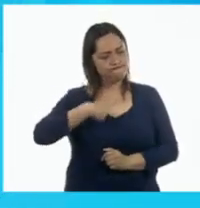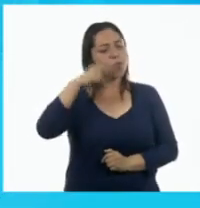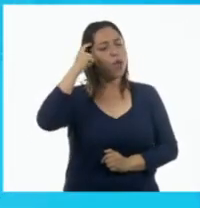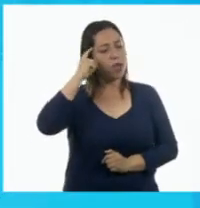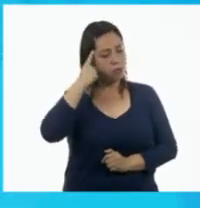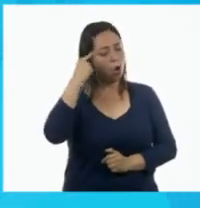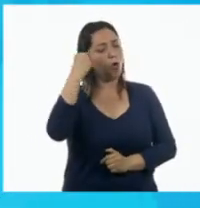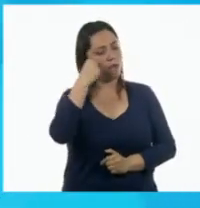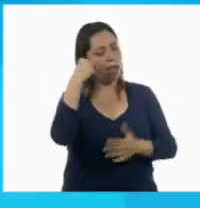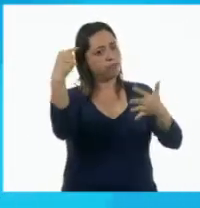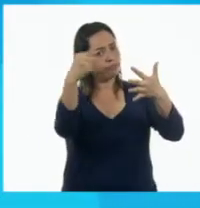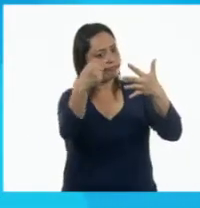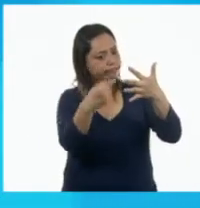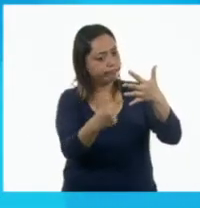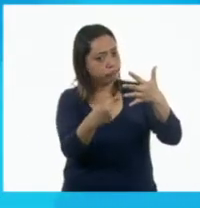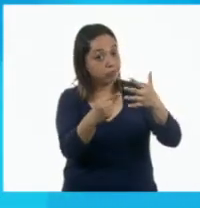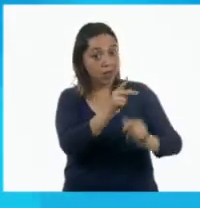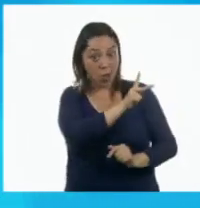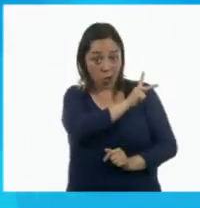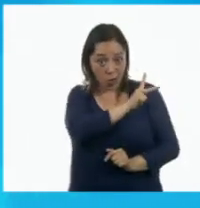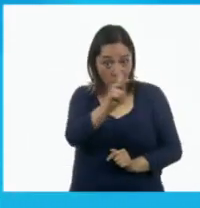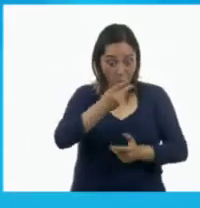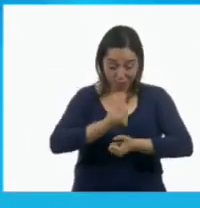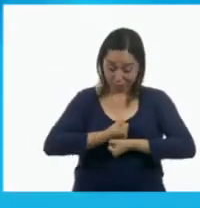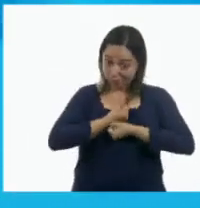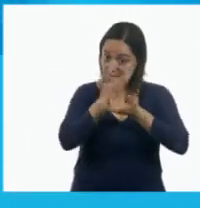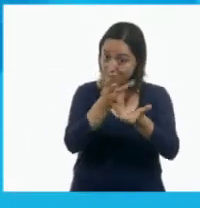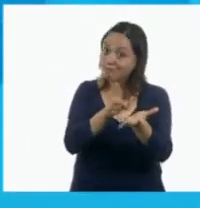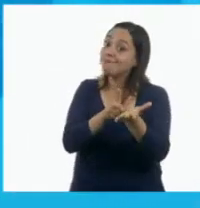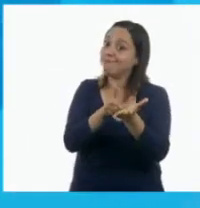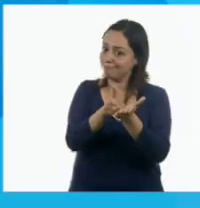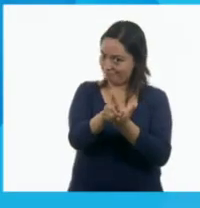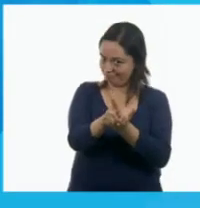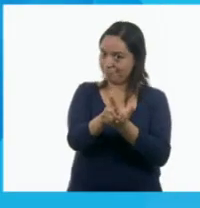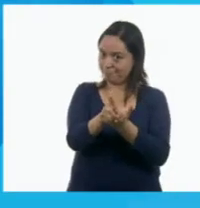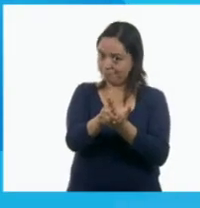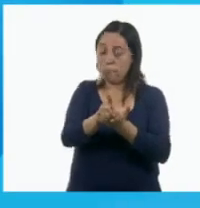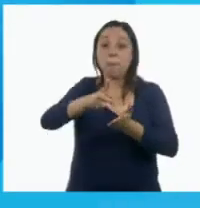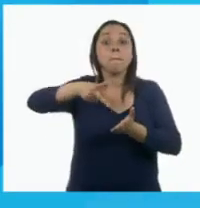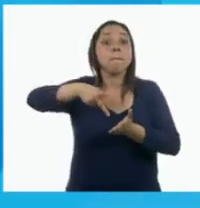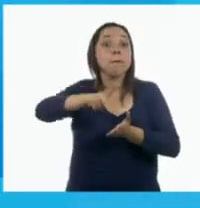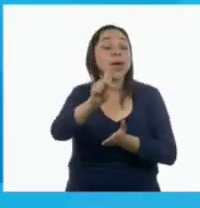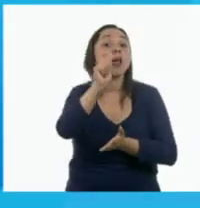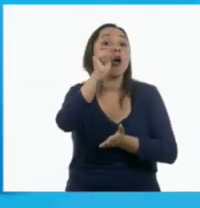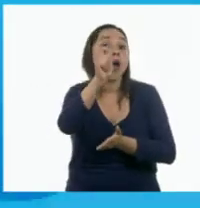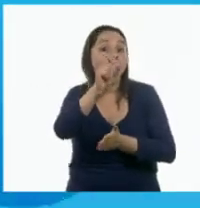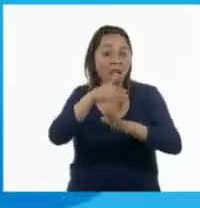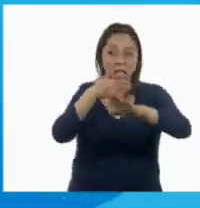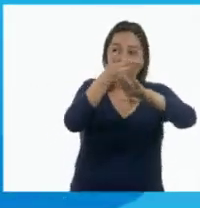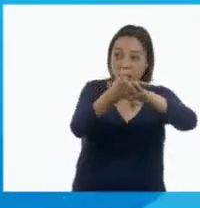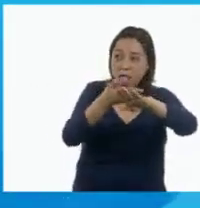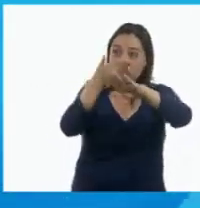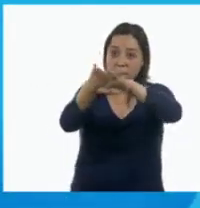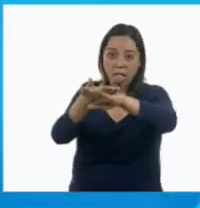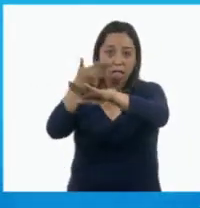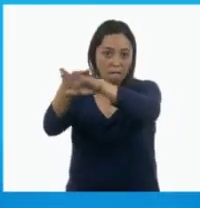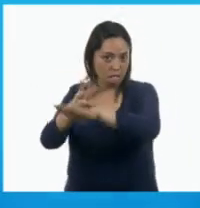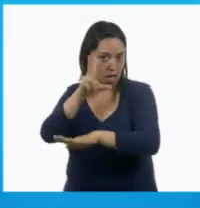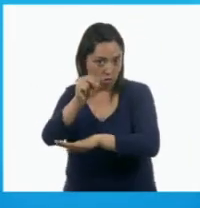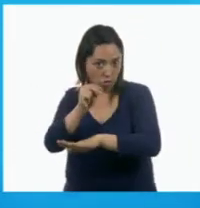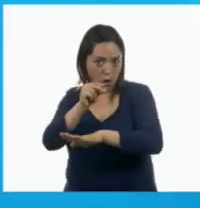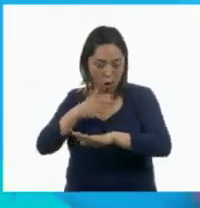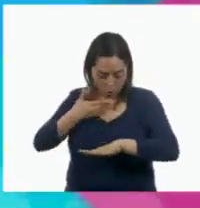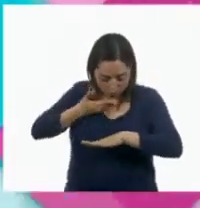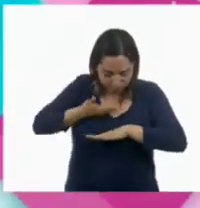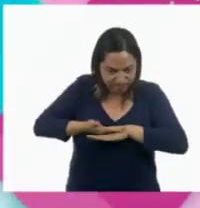Todos tenemos derecho a expresar nuestras emociones, siempre y cuando no dañen a los demás ni a nosotros mismos. ¡Di